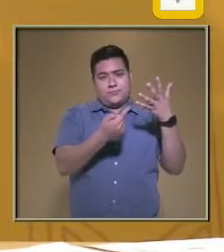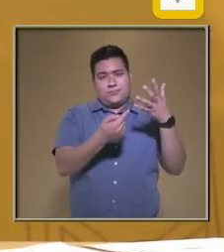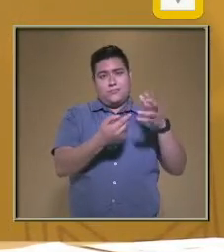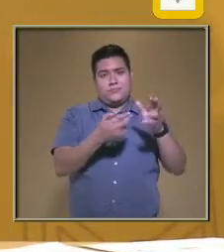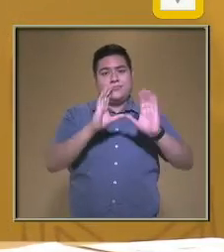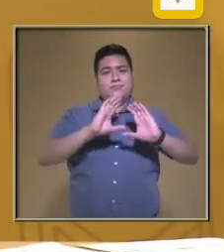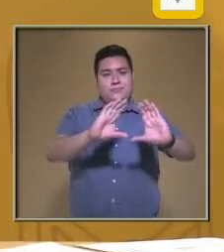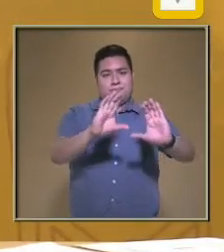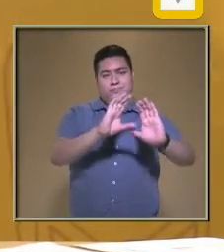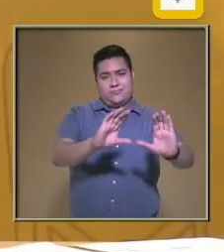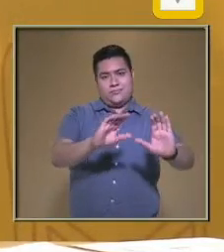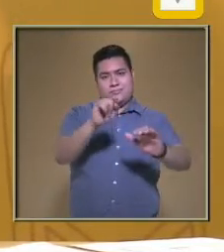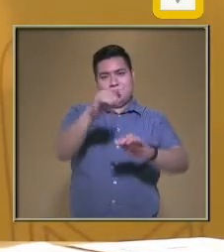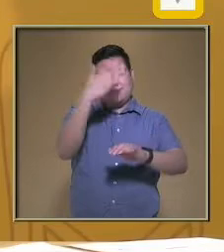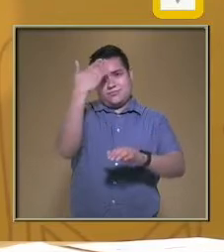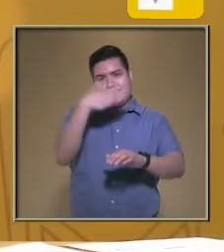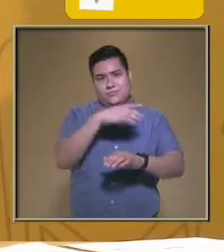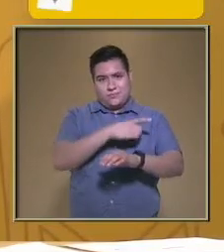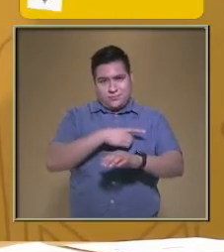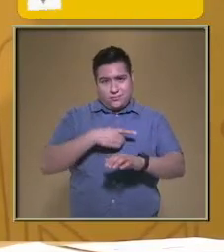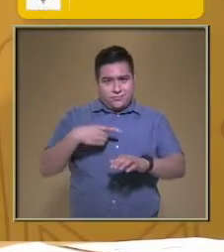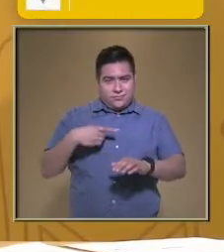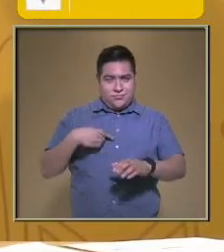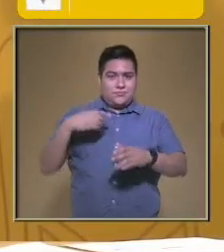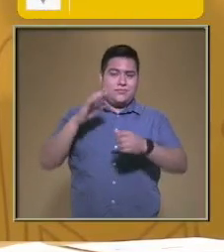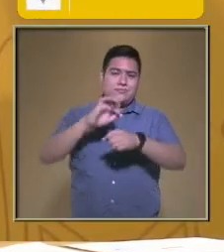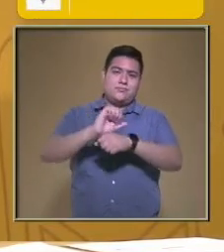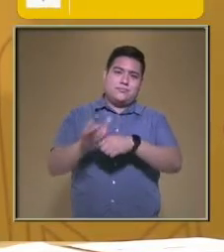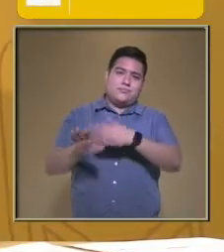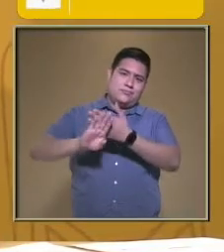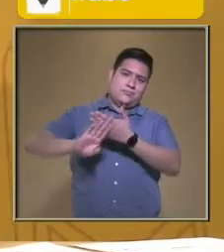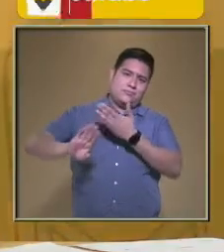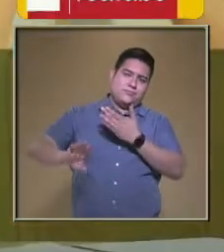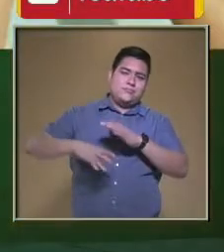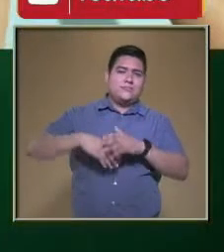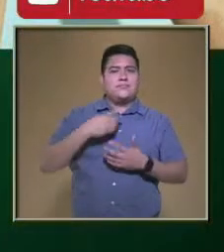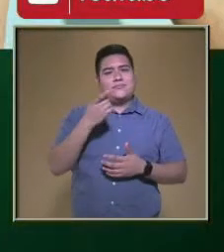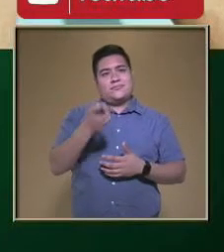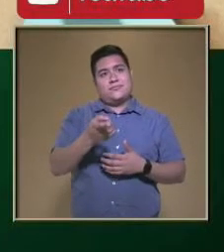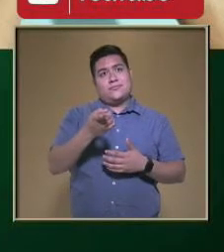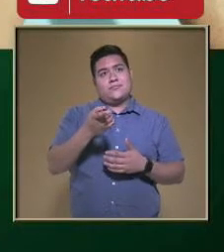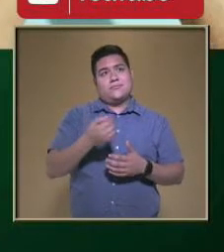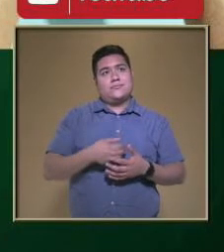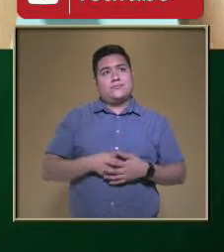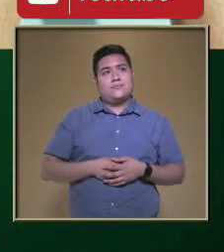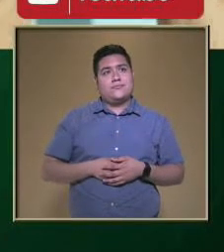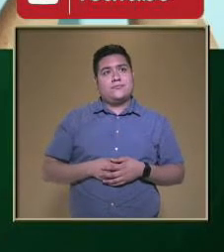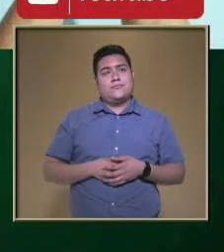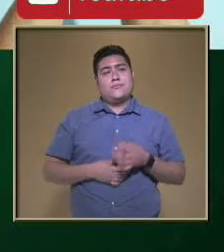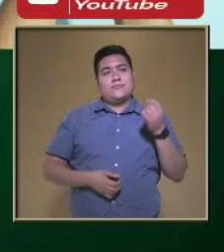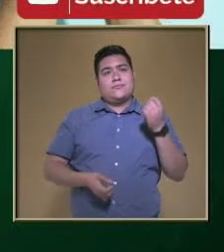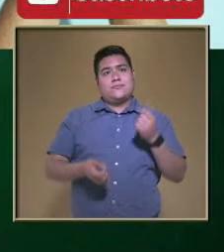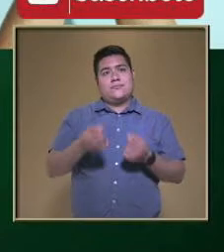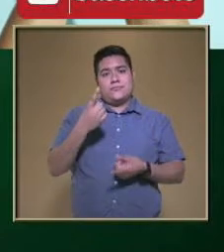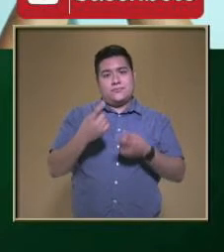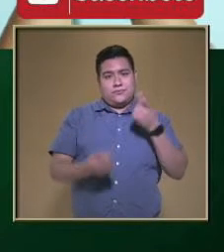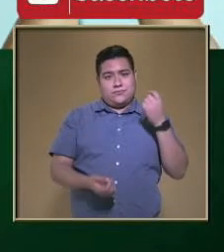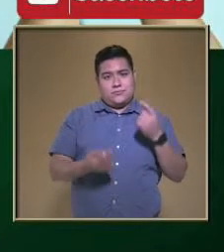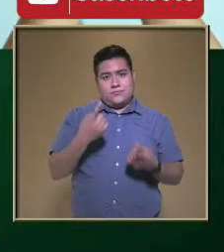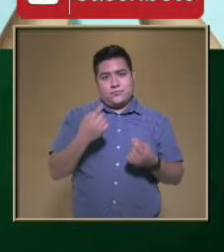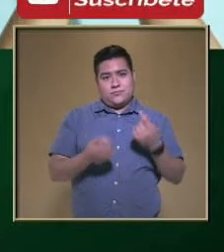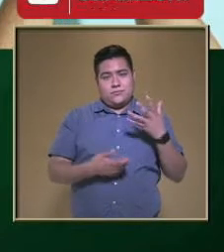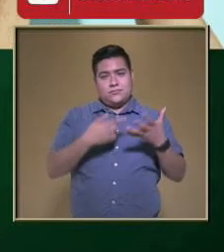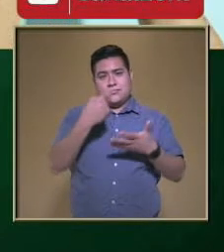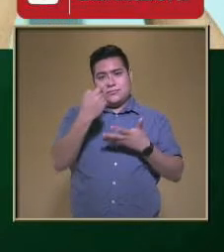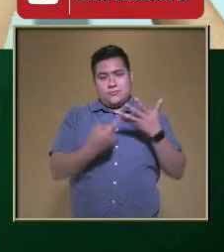mencionando Para seguir con esta prevención COVID-19 Recuerden ustedes que tenemos Algunas acciones Que no hemos dejado de